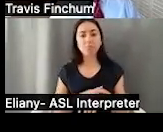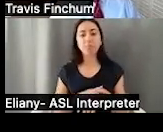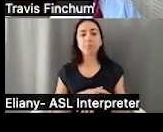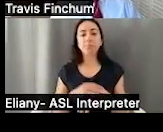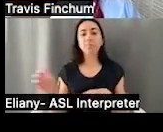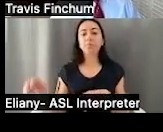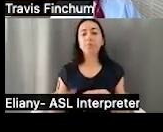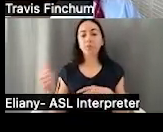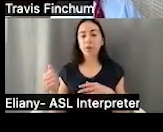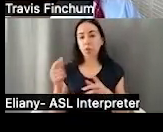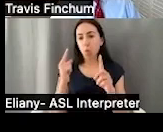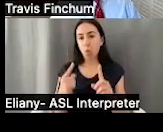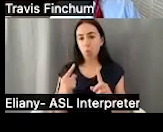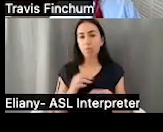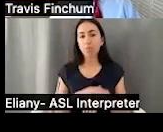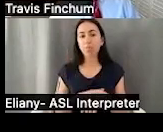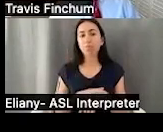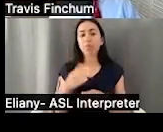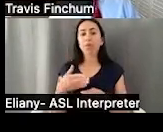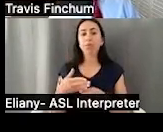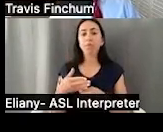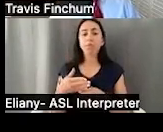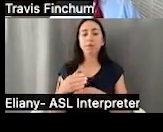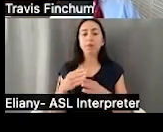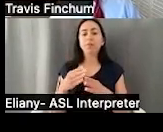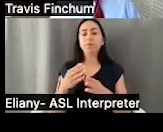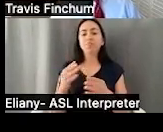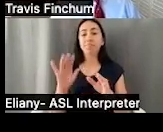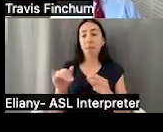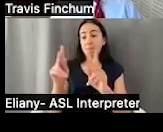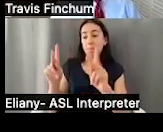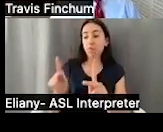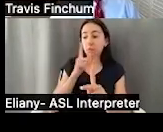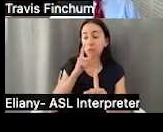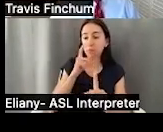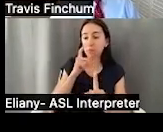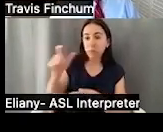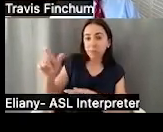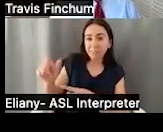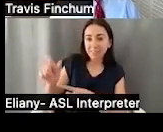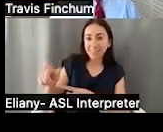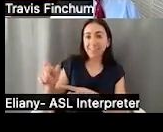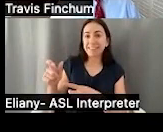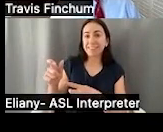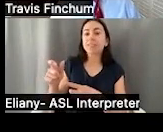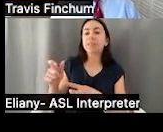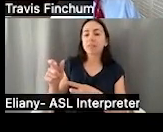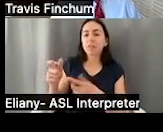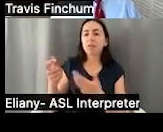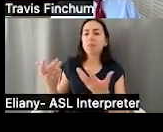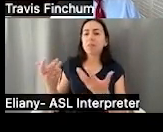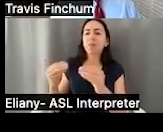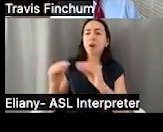Obviamente la otra meta de un fideicomiso de necesidades especiales es que vamos a poder darle a esa persona, al beneficiario,